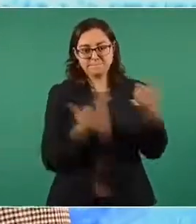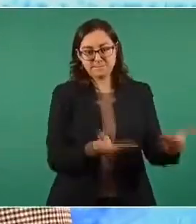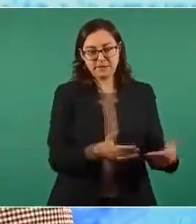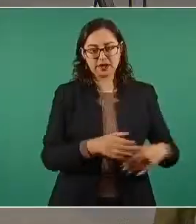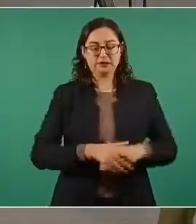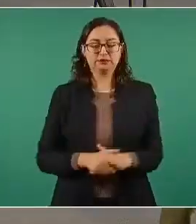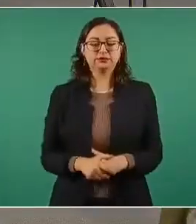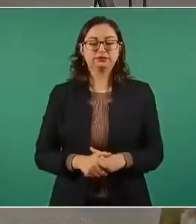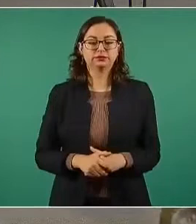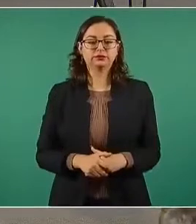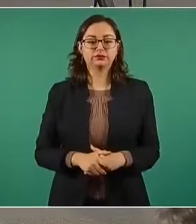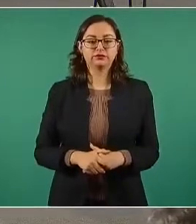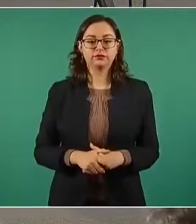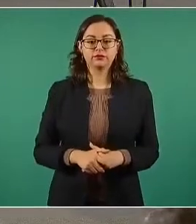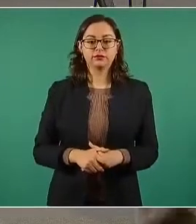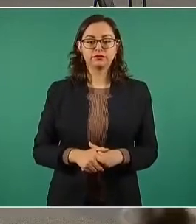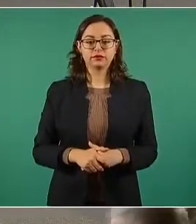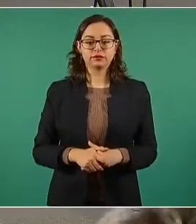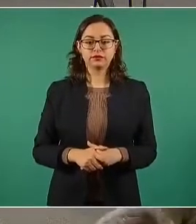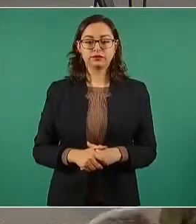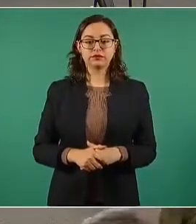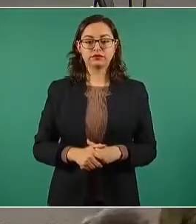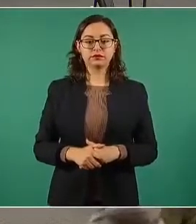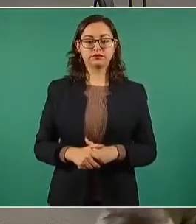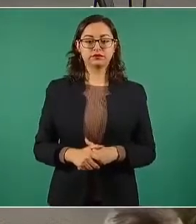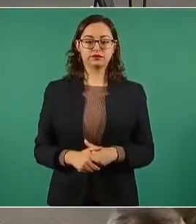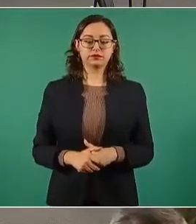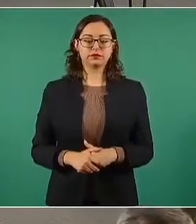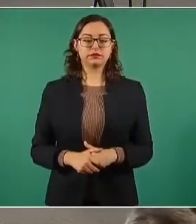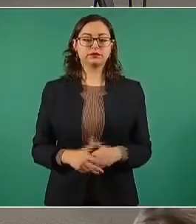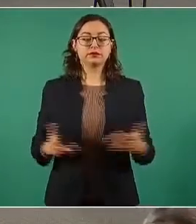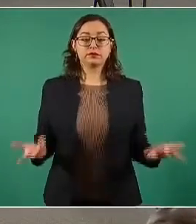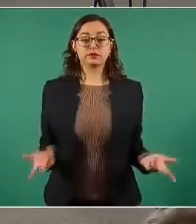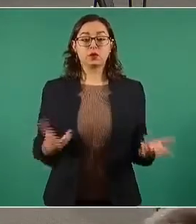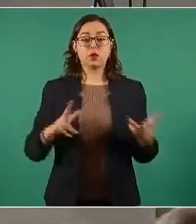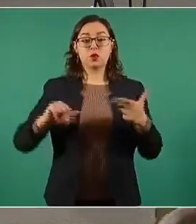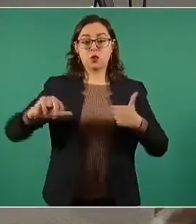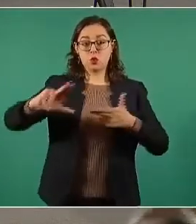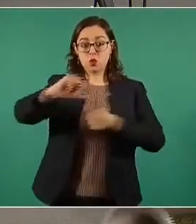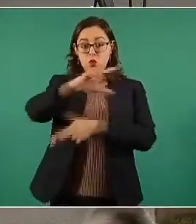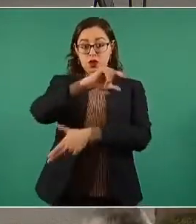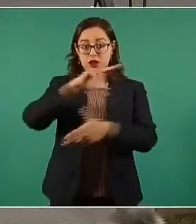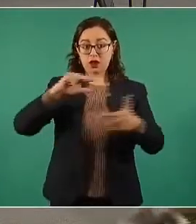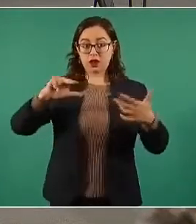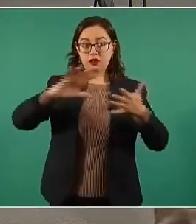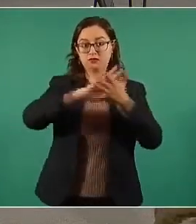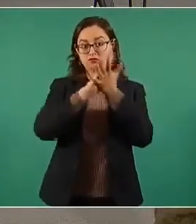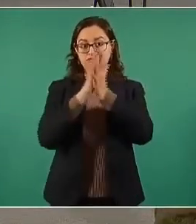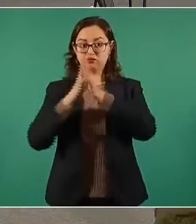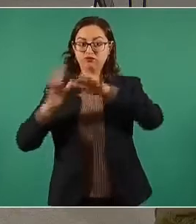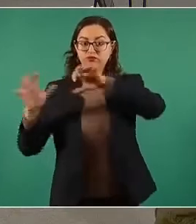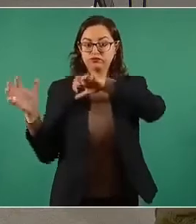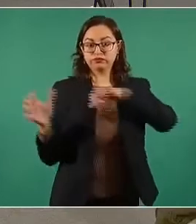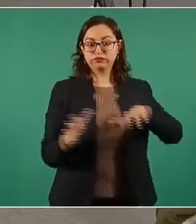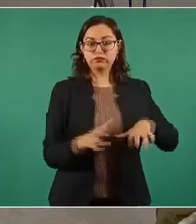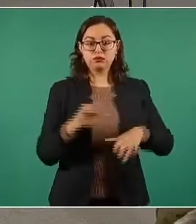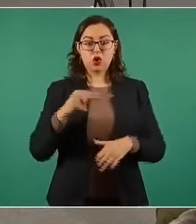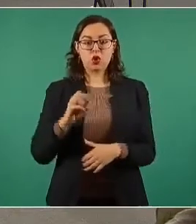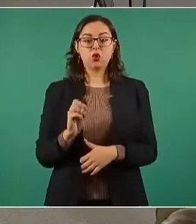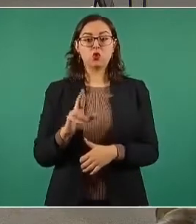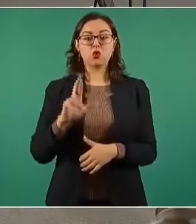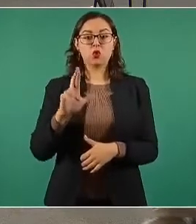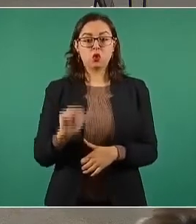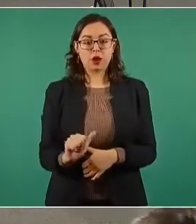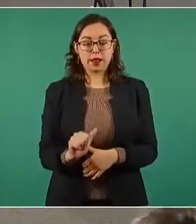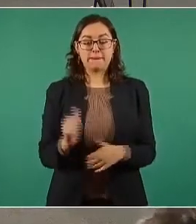respecta a las afectaciones por el paso de este huracán, tormenta tropical, Nora, informo a ustedes que